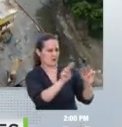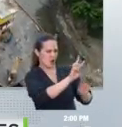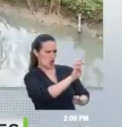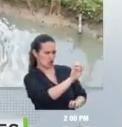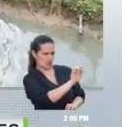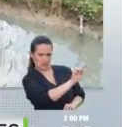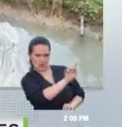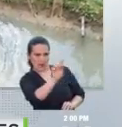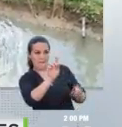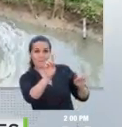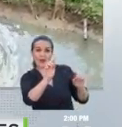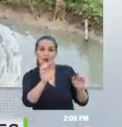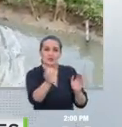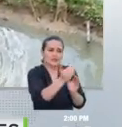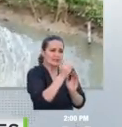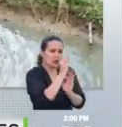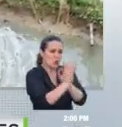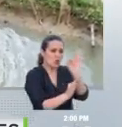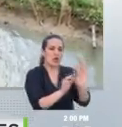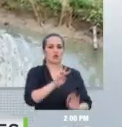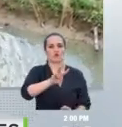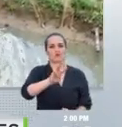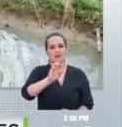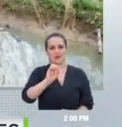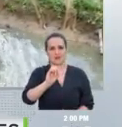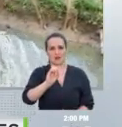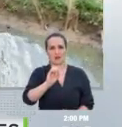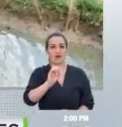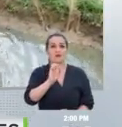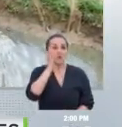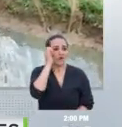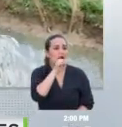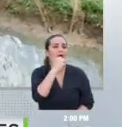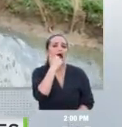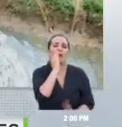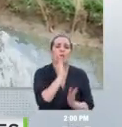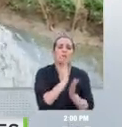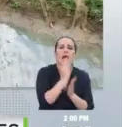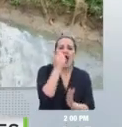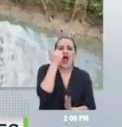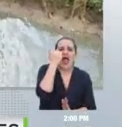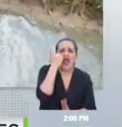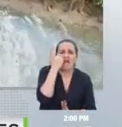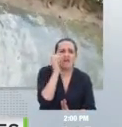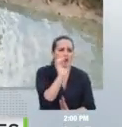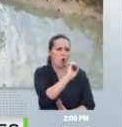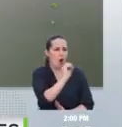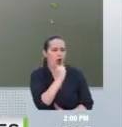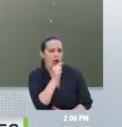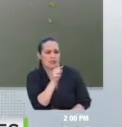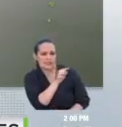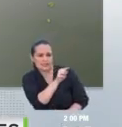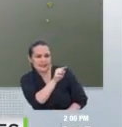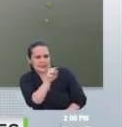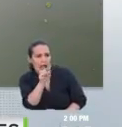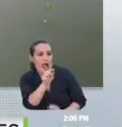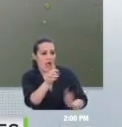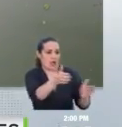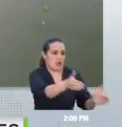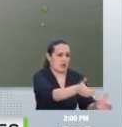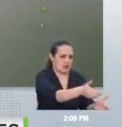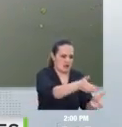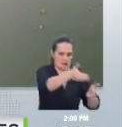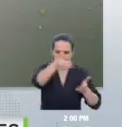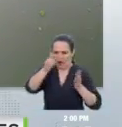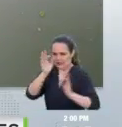han caído en nuestras manos y por alguna razón están enfermos y toca pasar un tiempo donde los rehabilitamos y luego los devolvemos